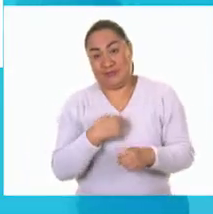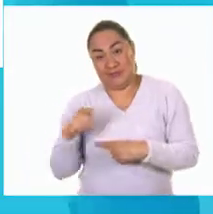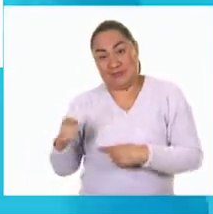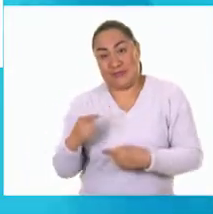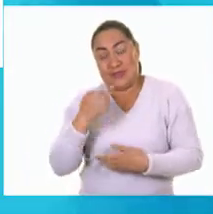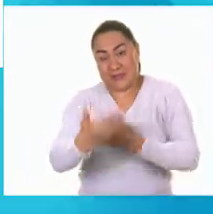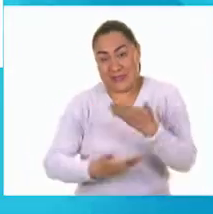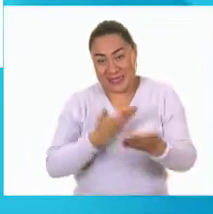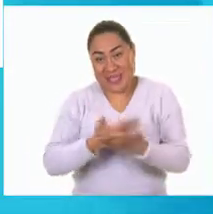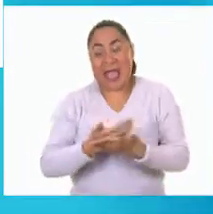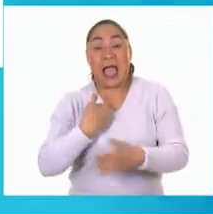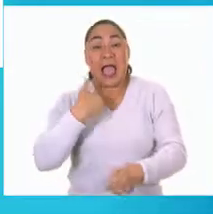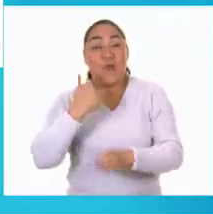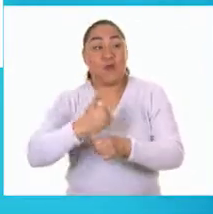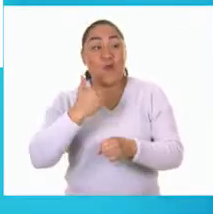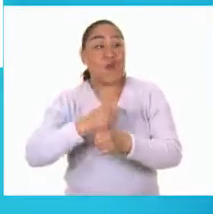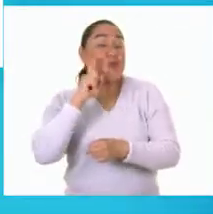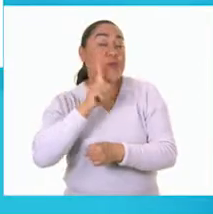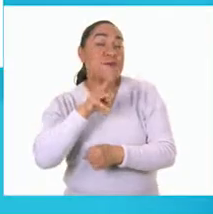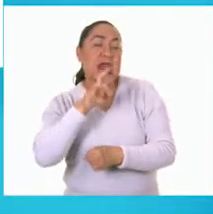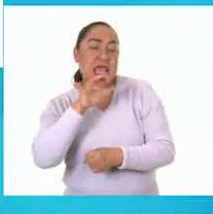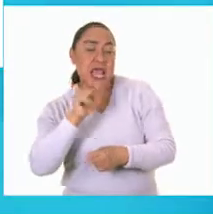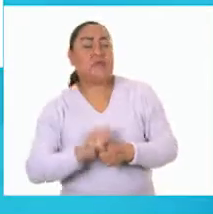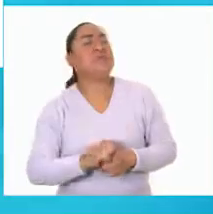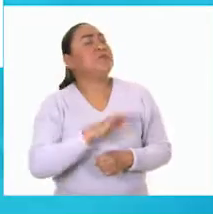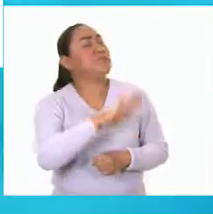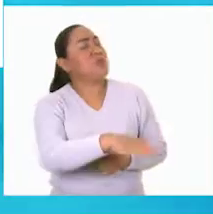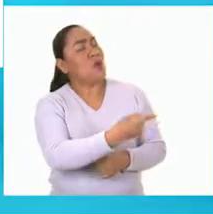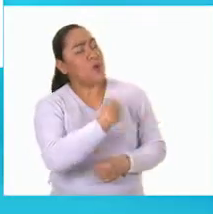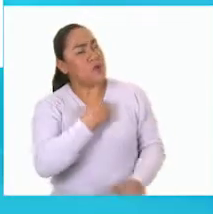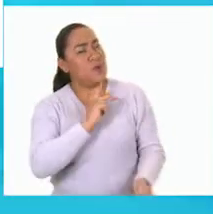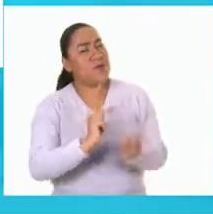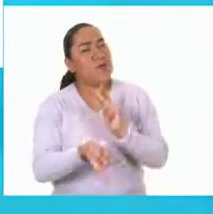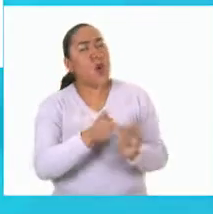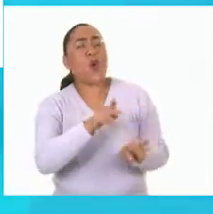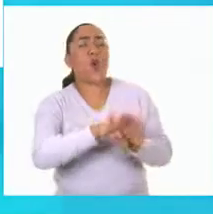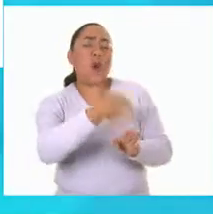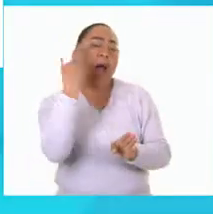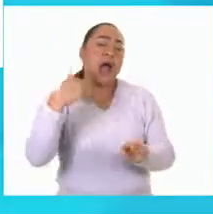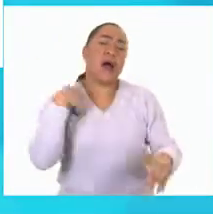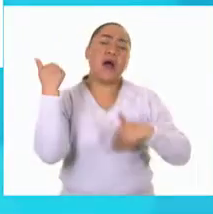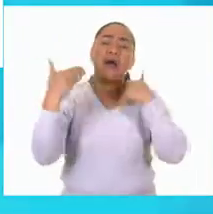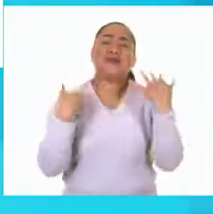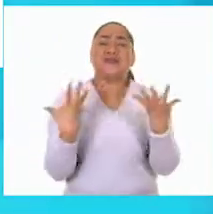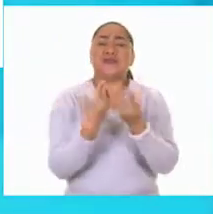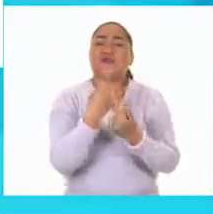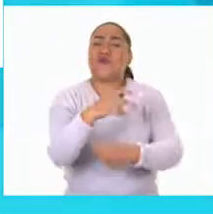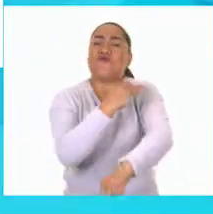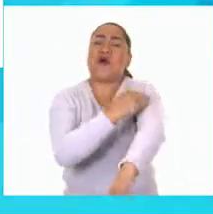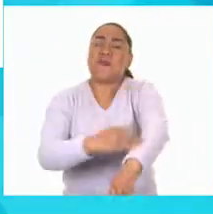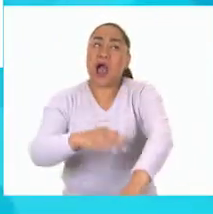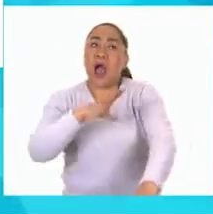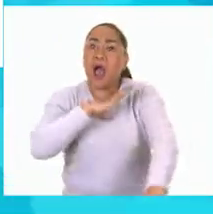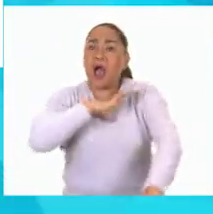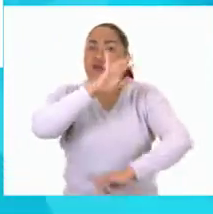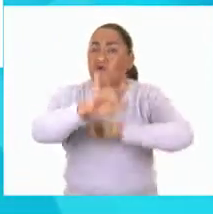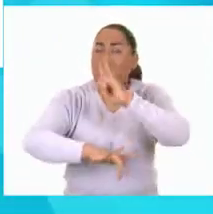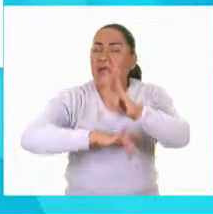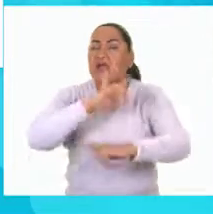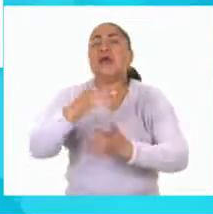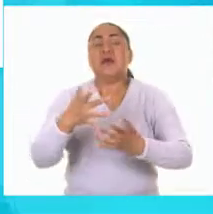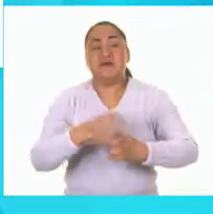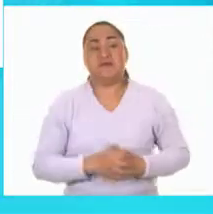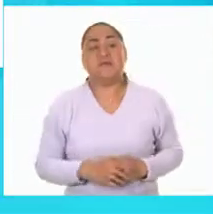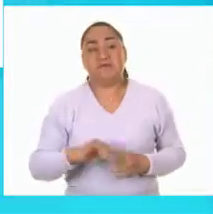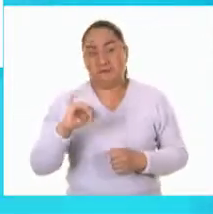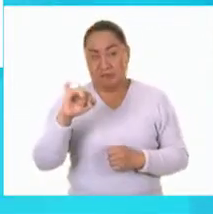abuelita María. Abuelita, ¿nos puedes platicar cómo te divertías en familia cuando había feria en el pueblo? Muy